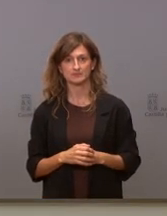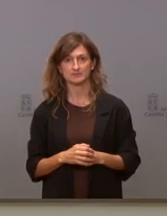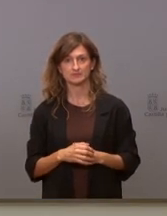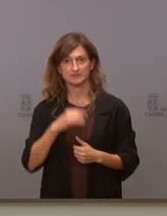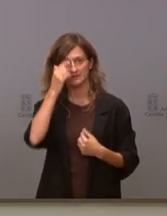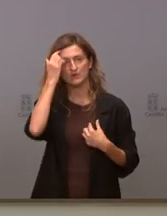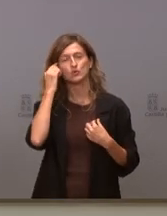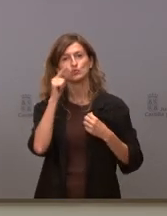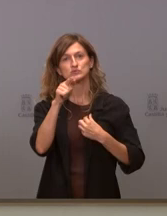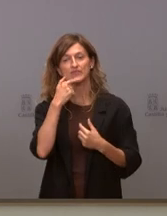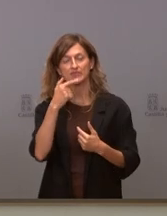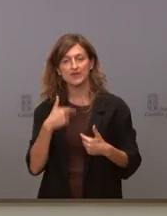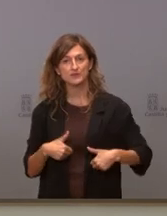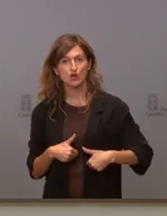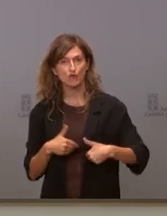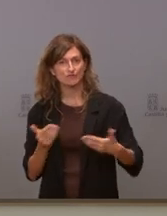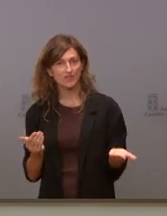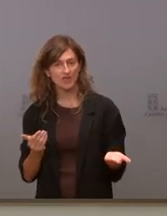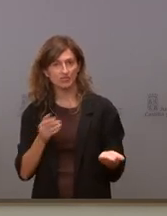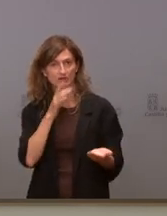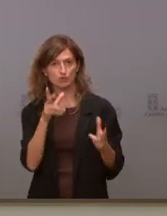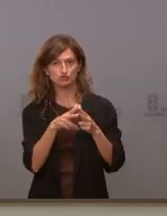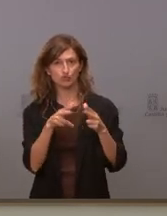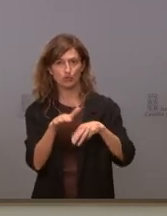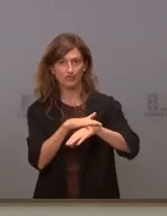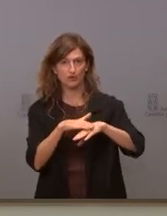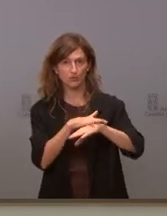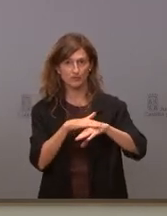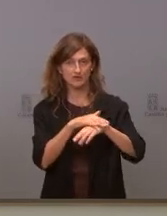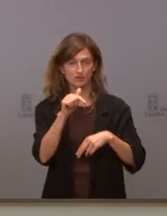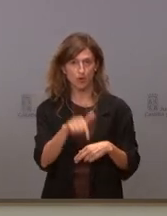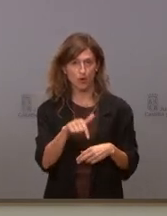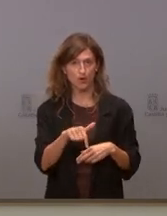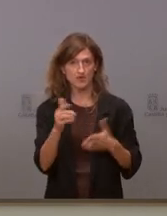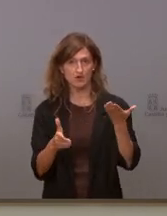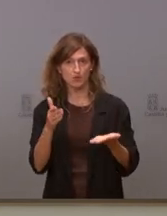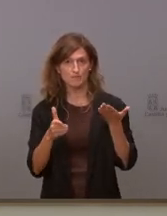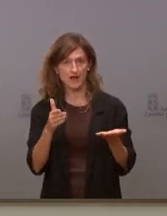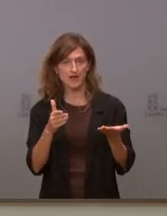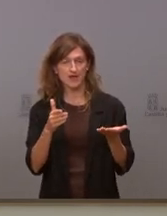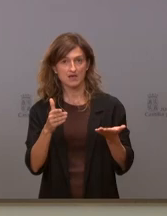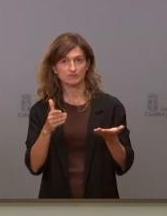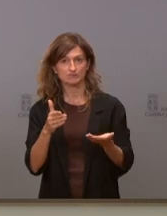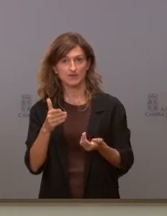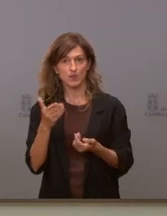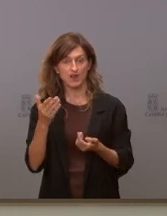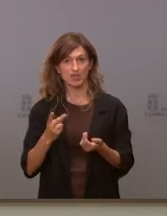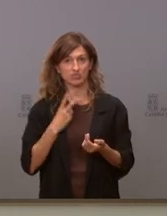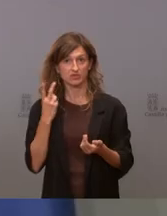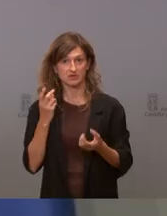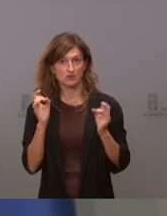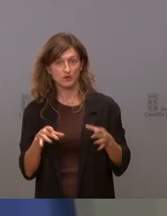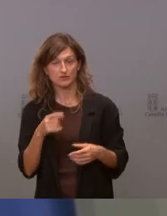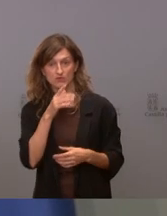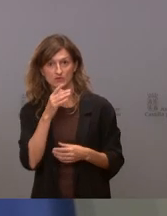¿La confianza que tiene respecto al socio de Gobierno hoy es igual que la que tenía antes de ayer? Es